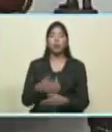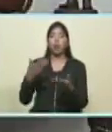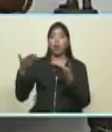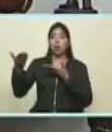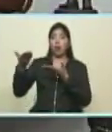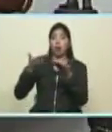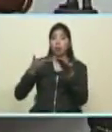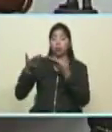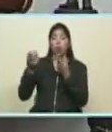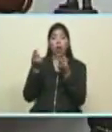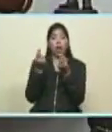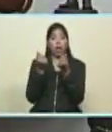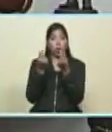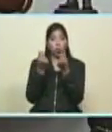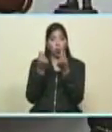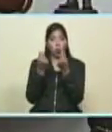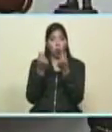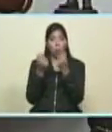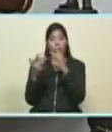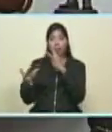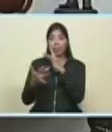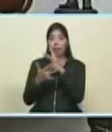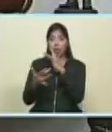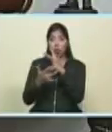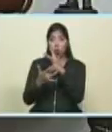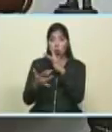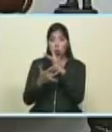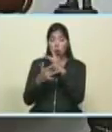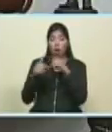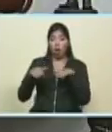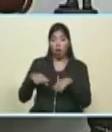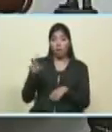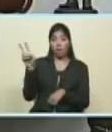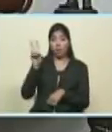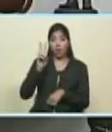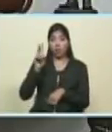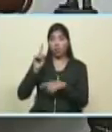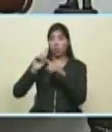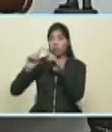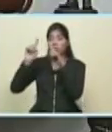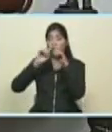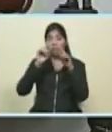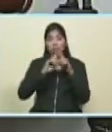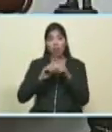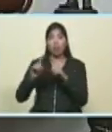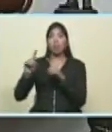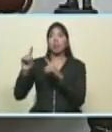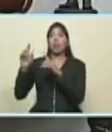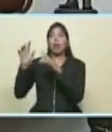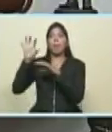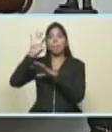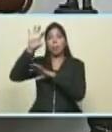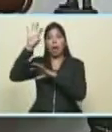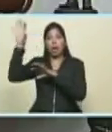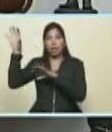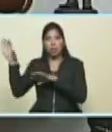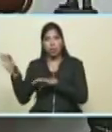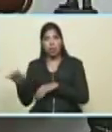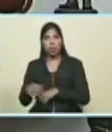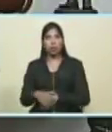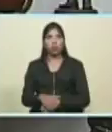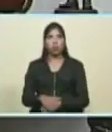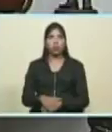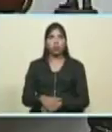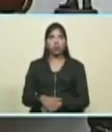económico y tecnológico de nuestro país con los centros imperiales de dominación entre